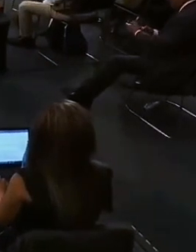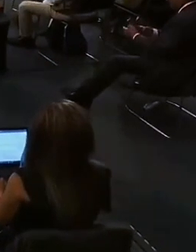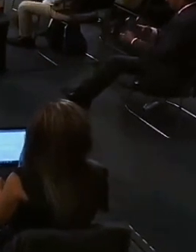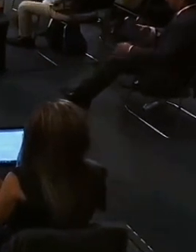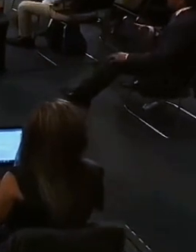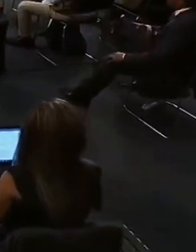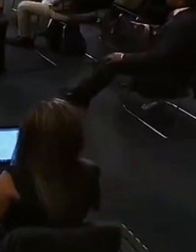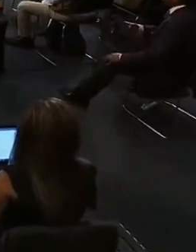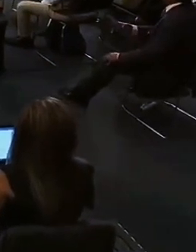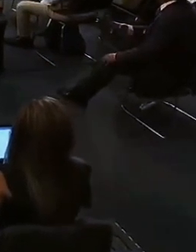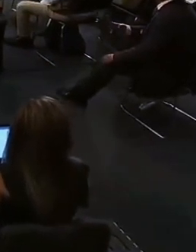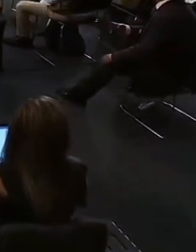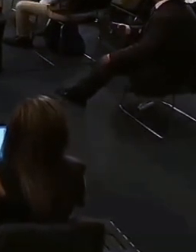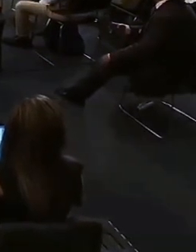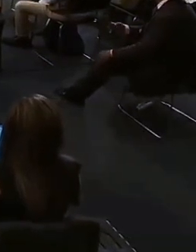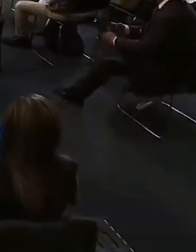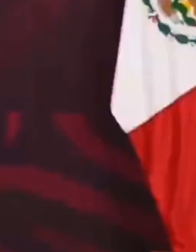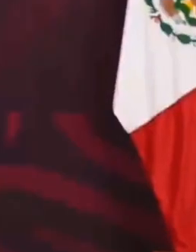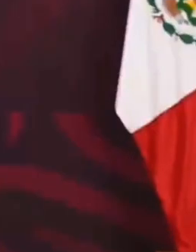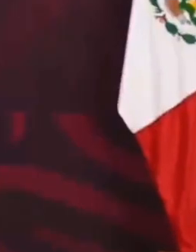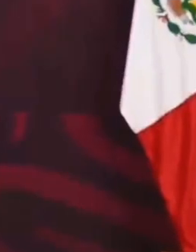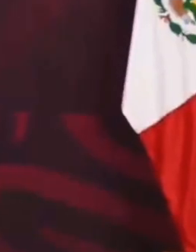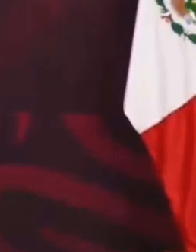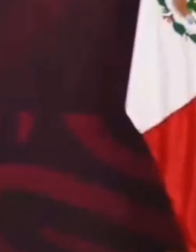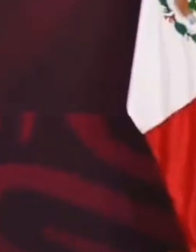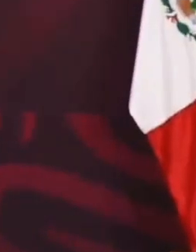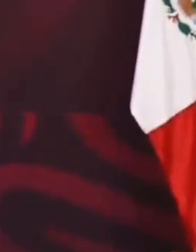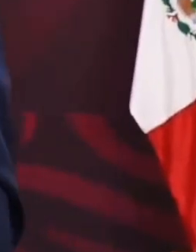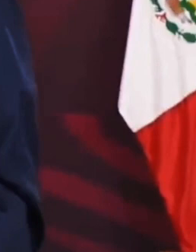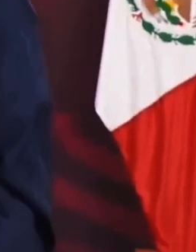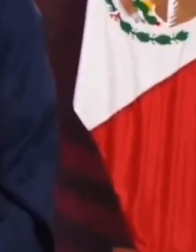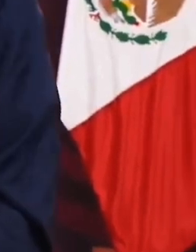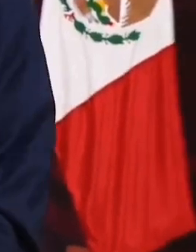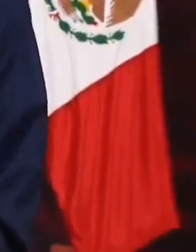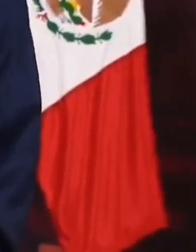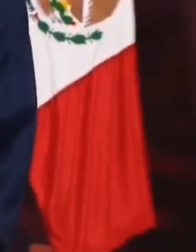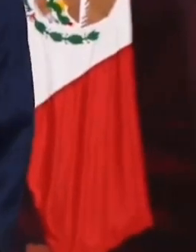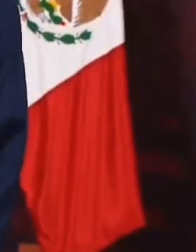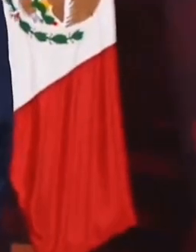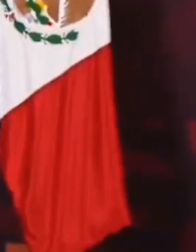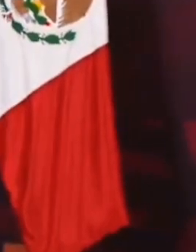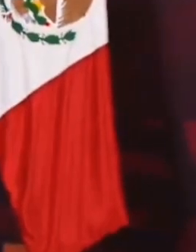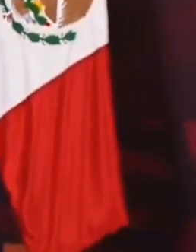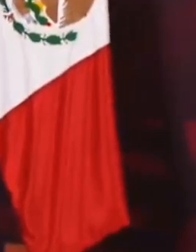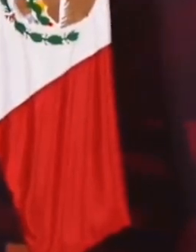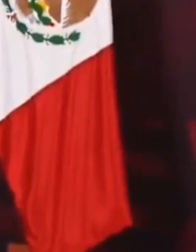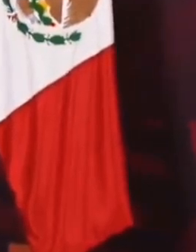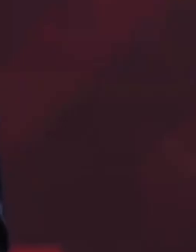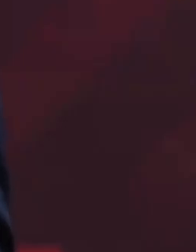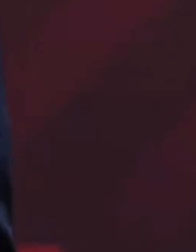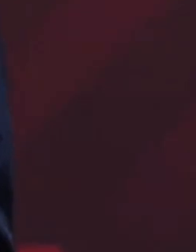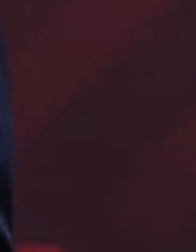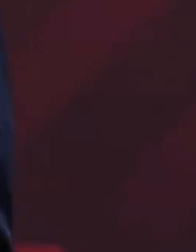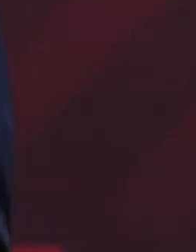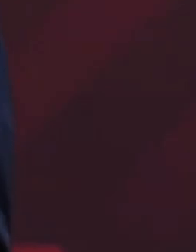Echan a andar todos los videos. Nos enteramos porque no sabíamos, ahora sí que de parte de